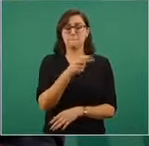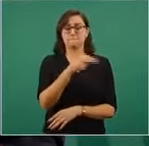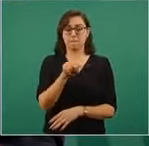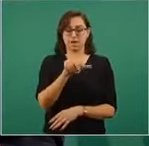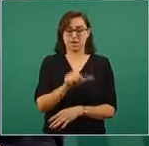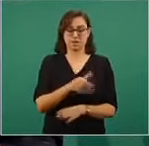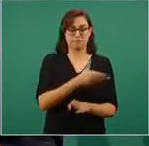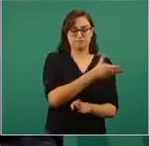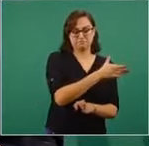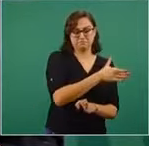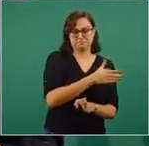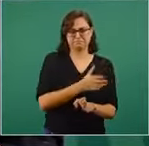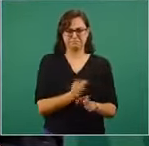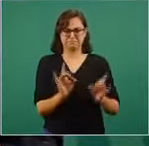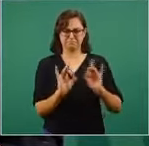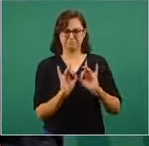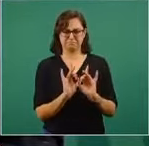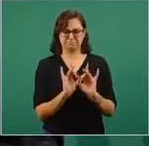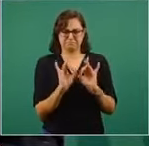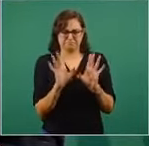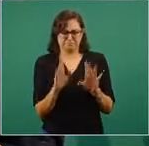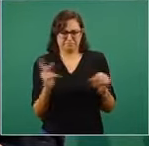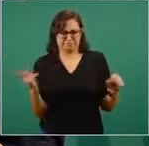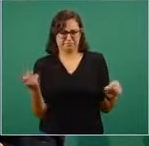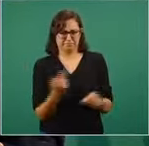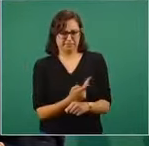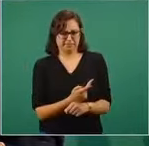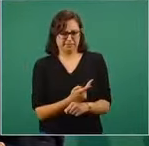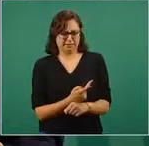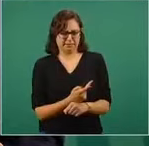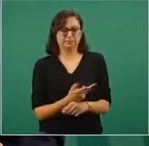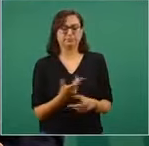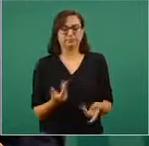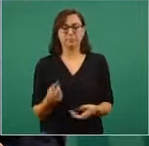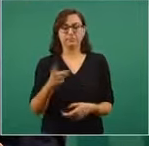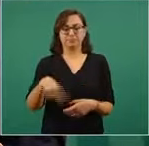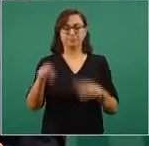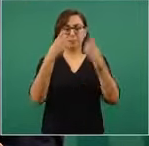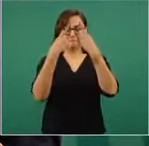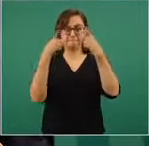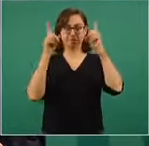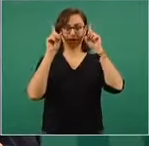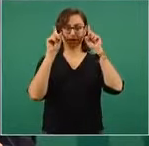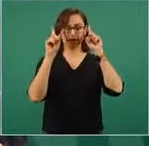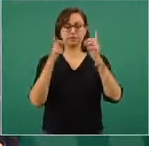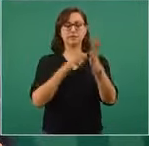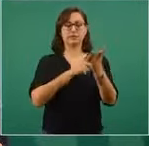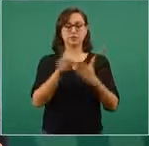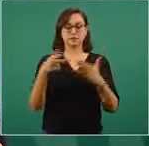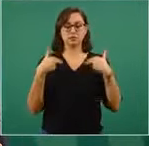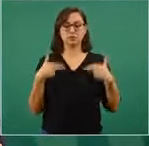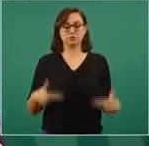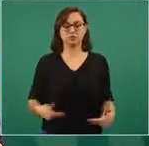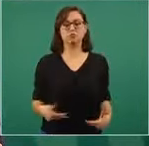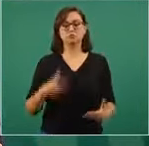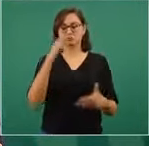es una violación a los derechos humanos. Eso es lo que sostienen las autoridades.